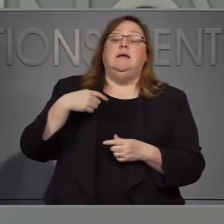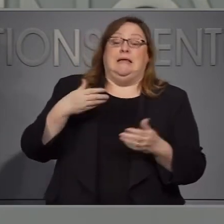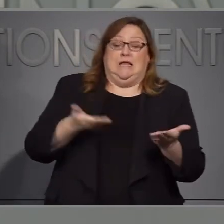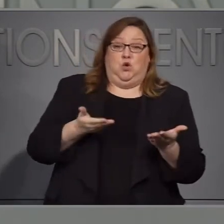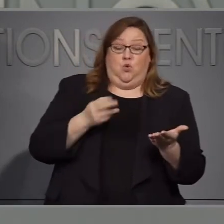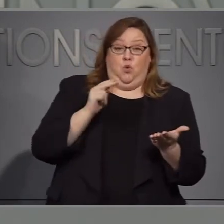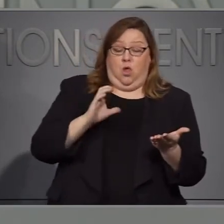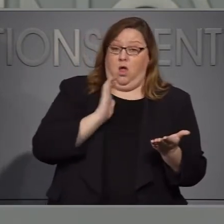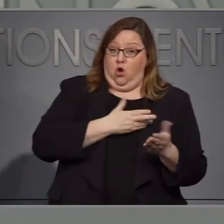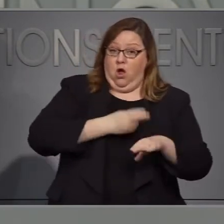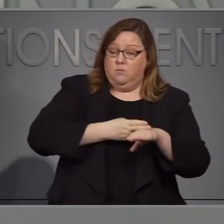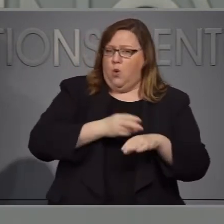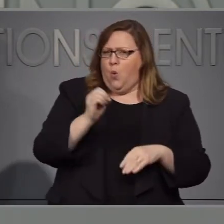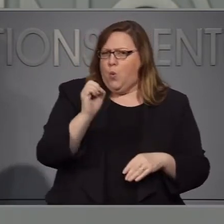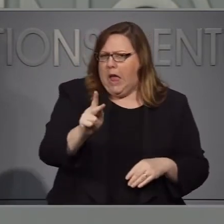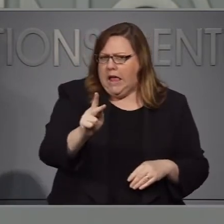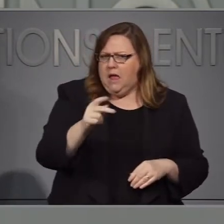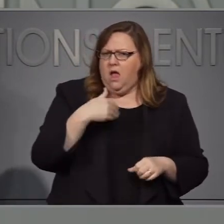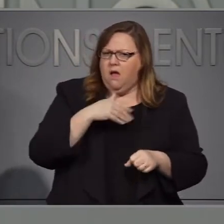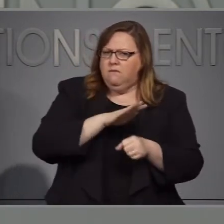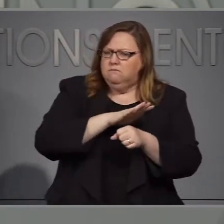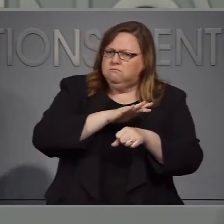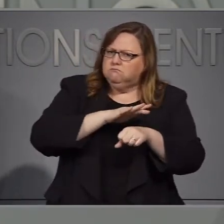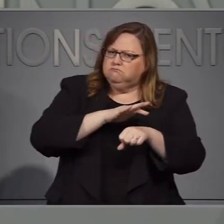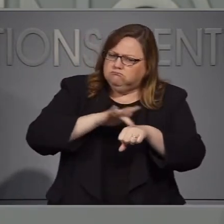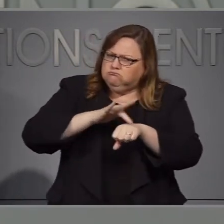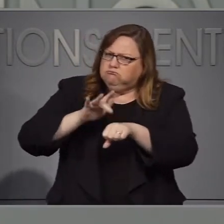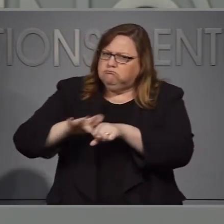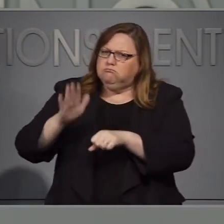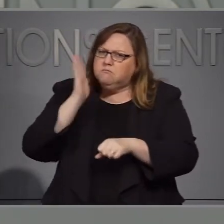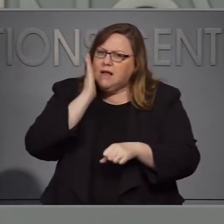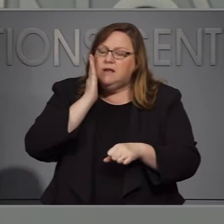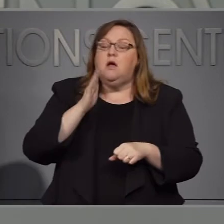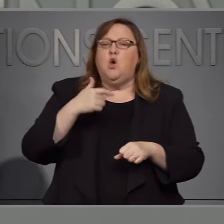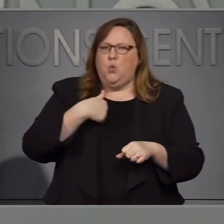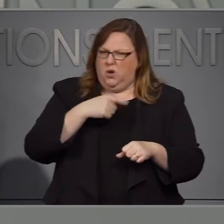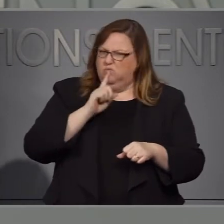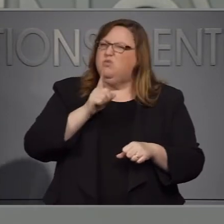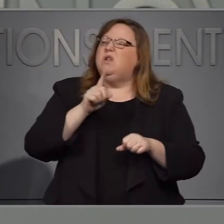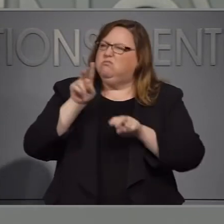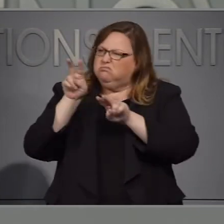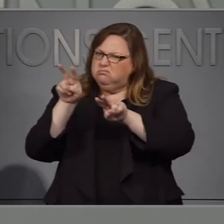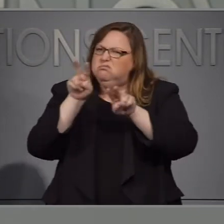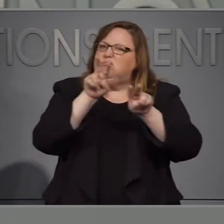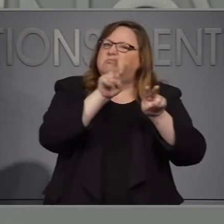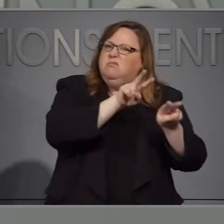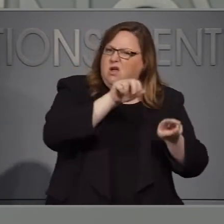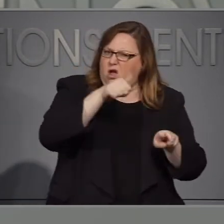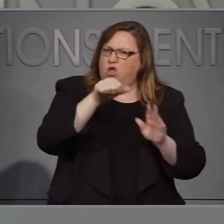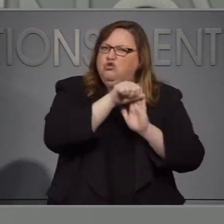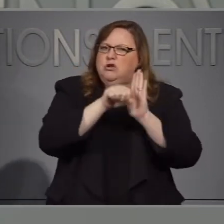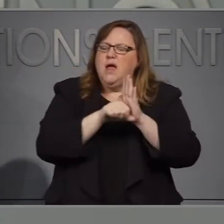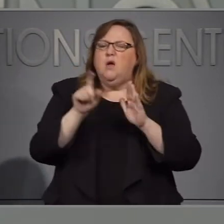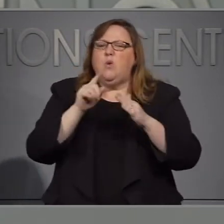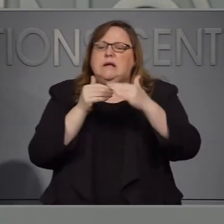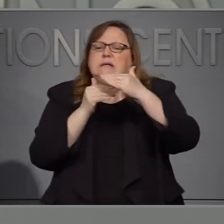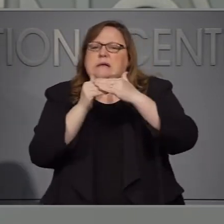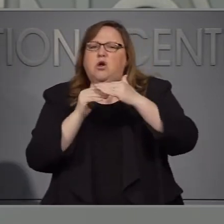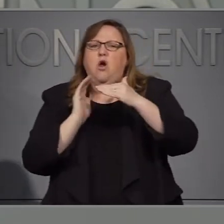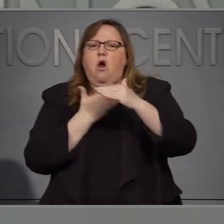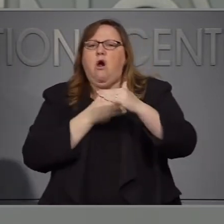observando otros sitios en donde muchas personas están cruzando la frontera para venir a nuestros hospitales.